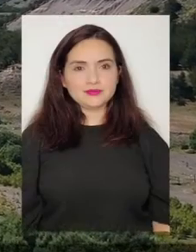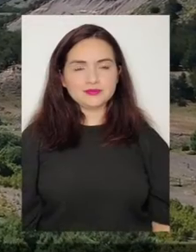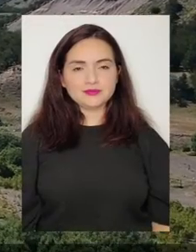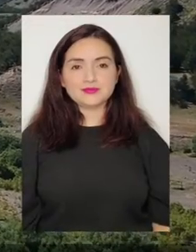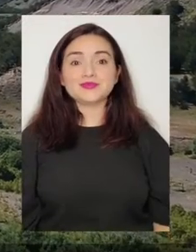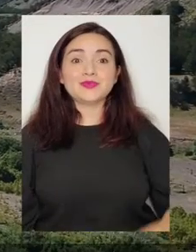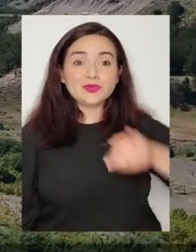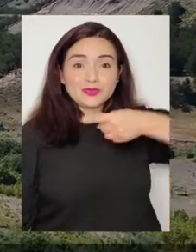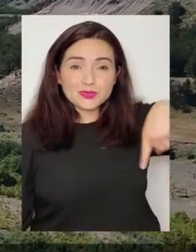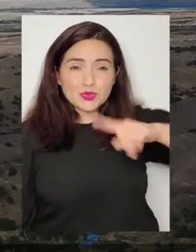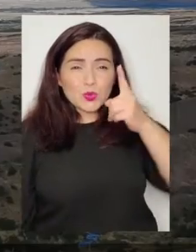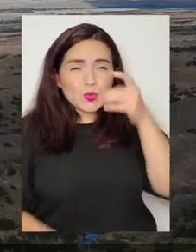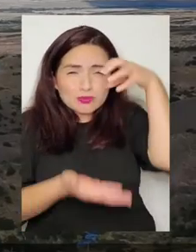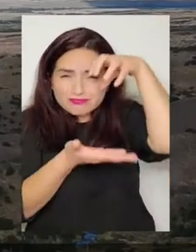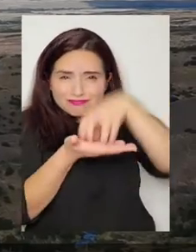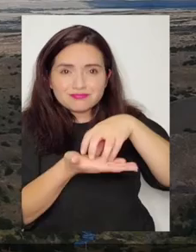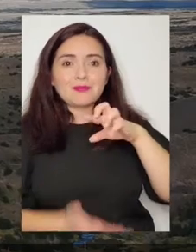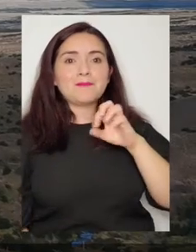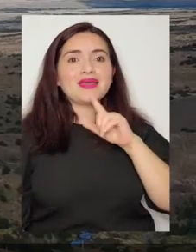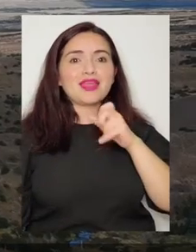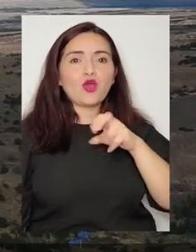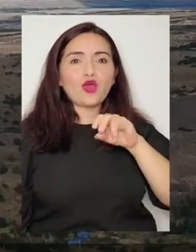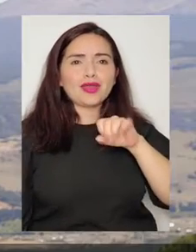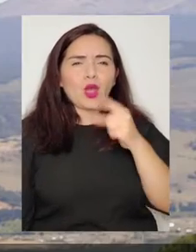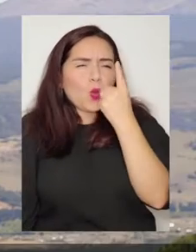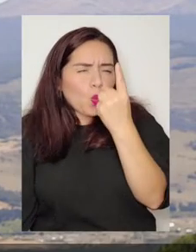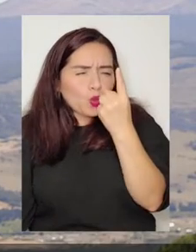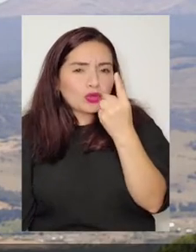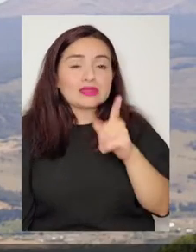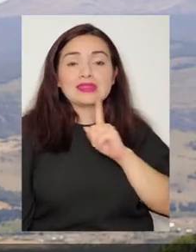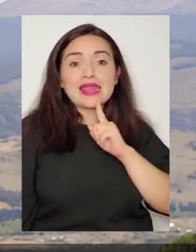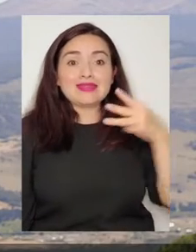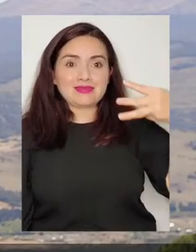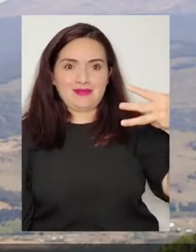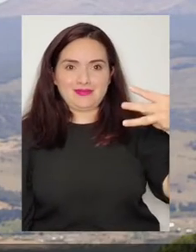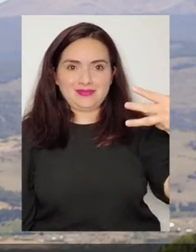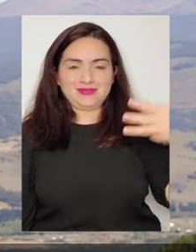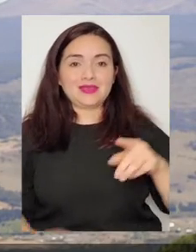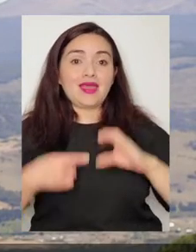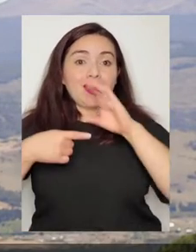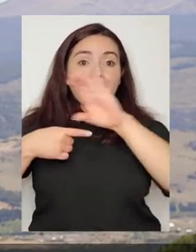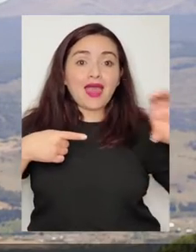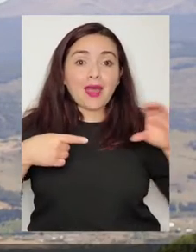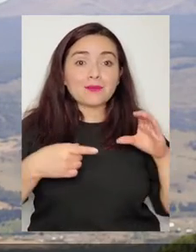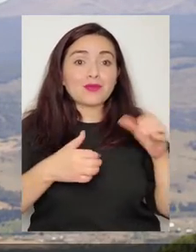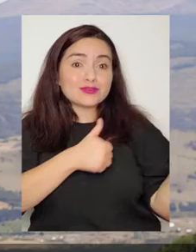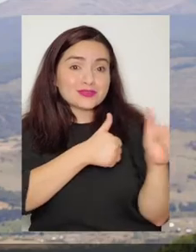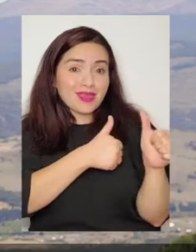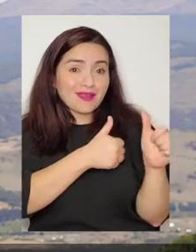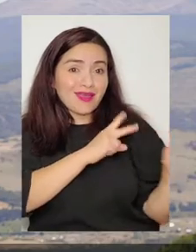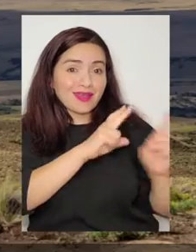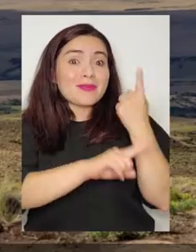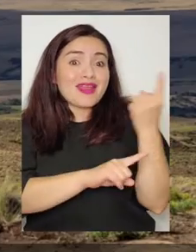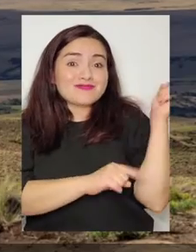Nosotros somos una parte, la Patagonia es una parte pero es una parte donde nosotros tenemos tres partes una ruralidad asociada a la frontera con nuestra relación muy